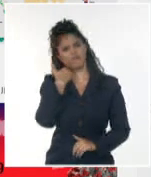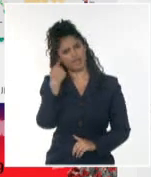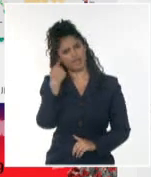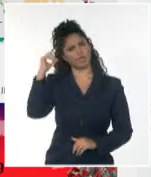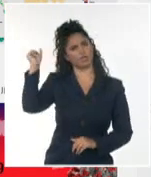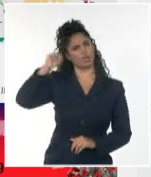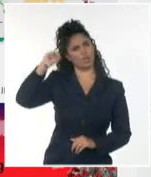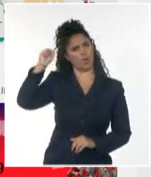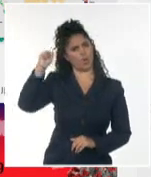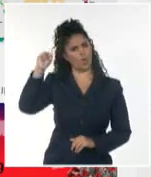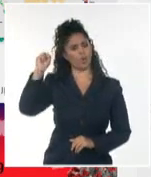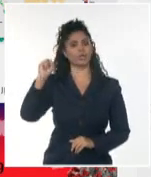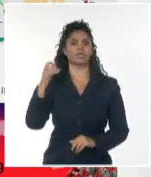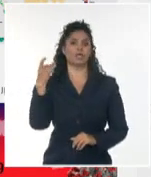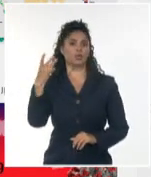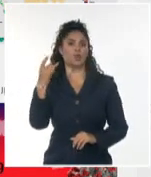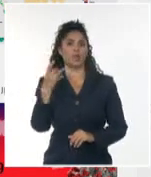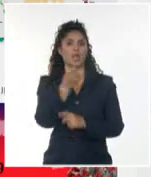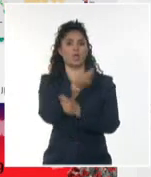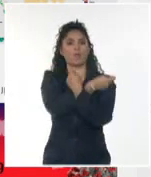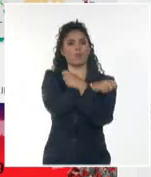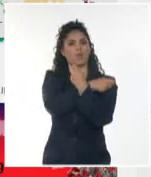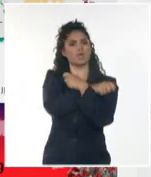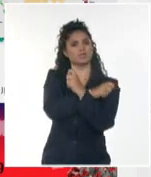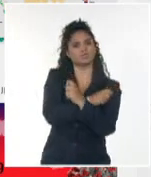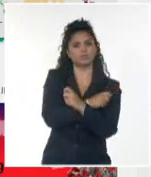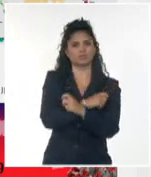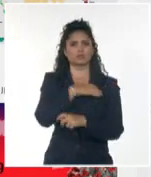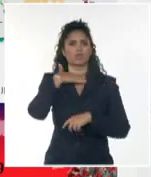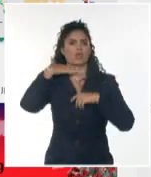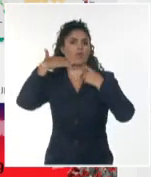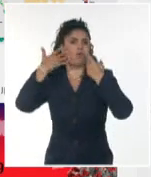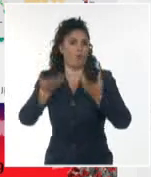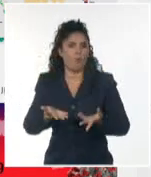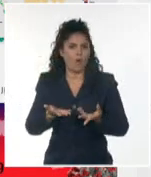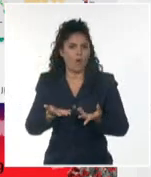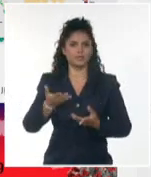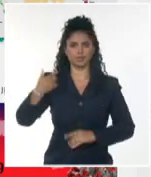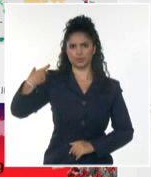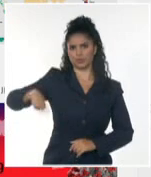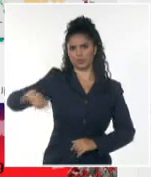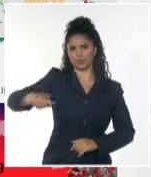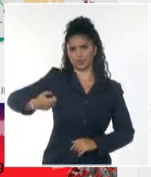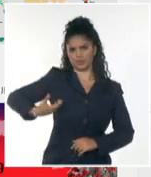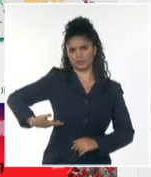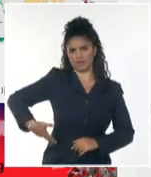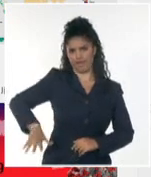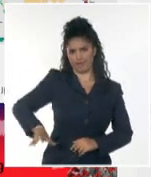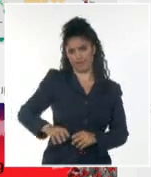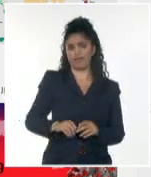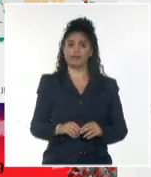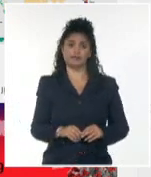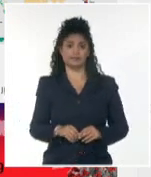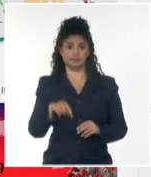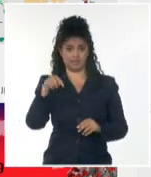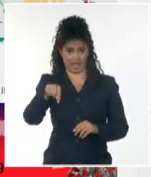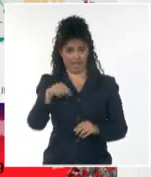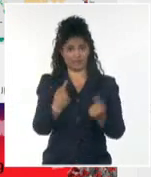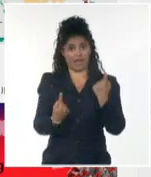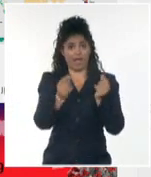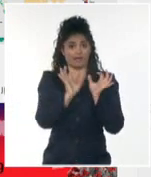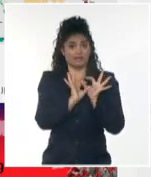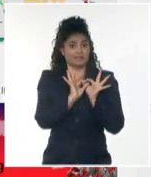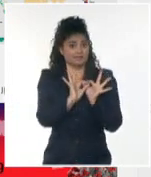y articulares en ocasiones. También se reportan vómitos y diarreas. Asociados al virus no se han reportado casos graves ni